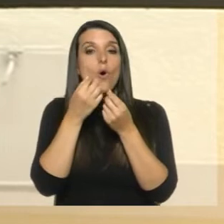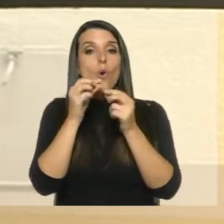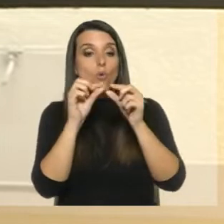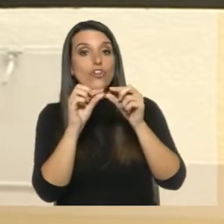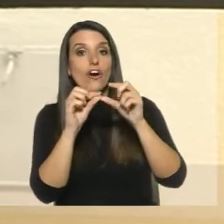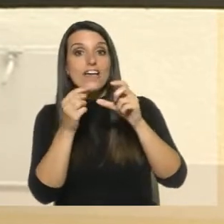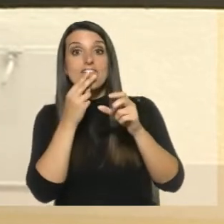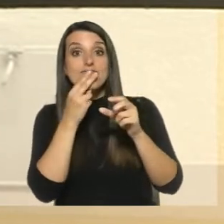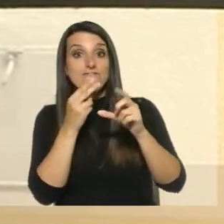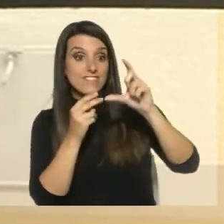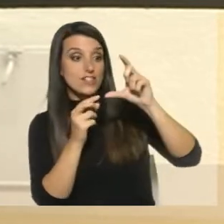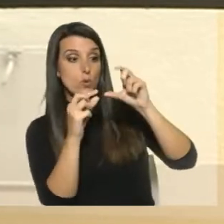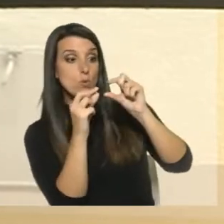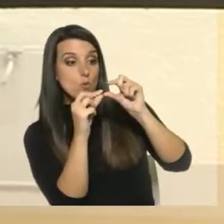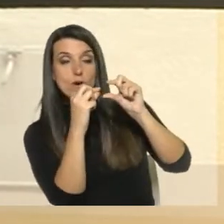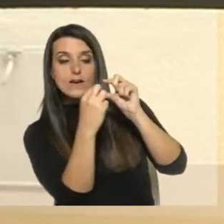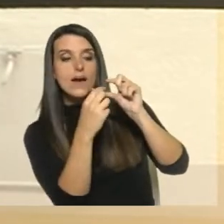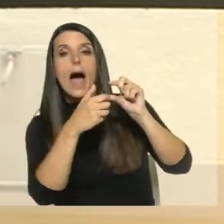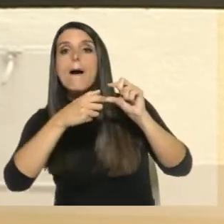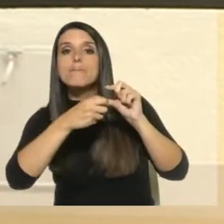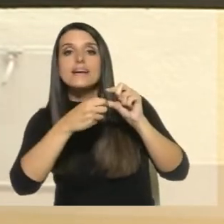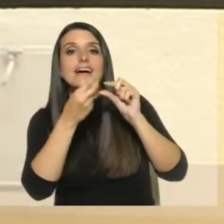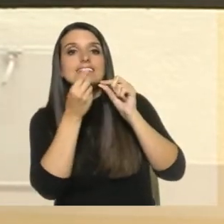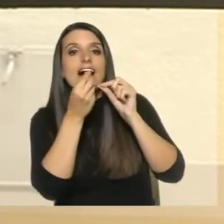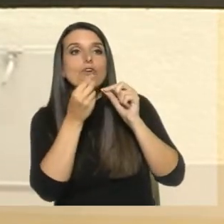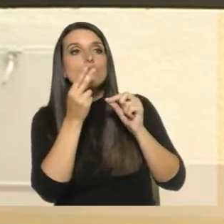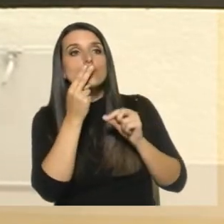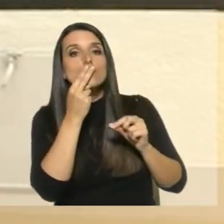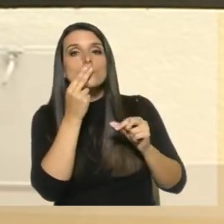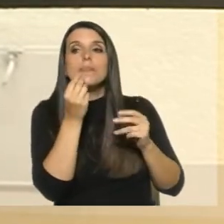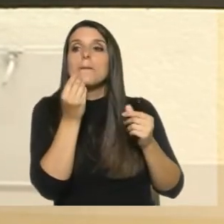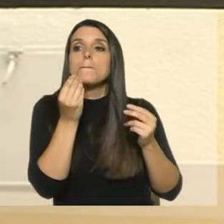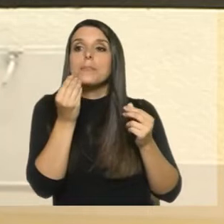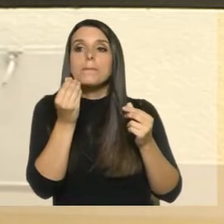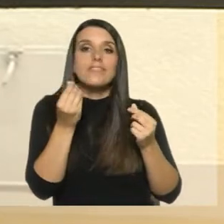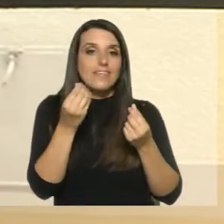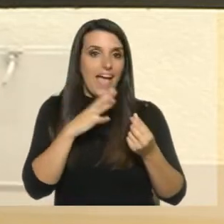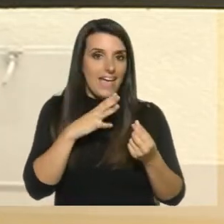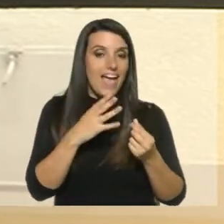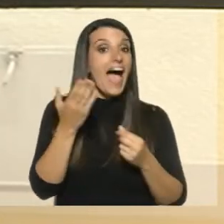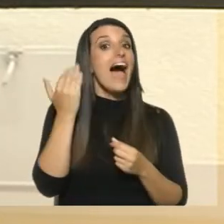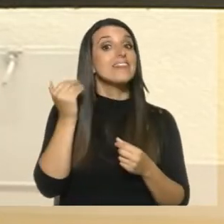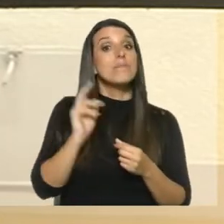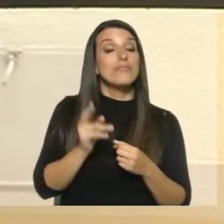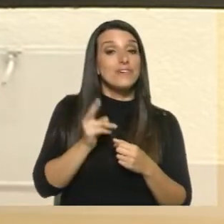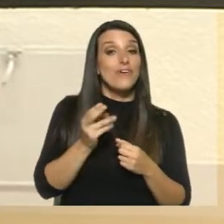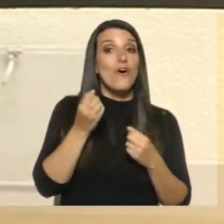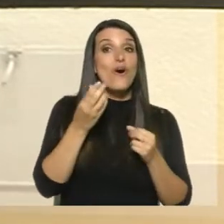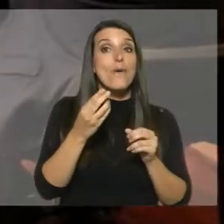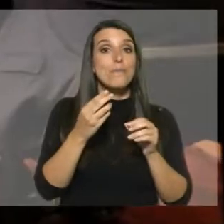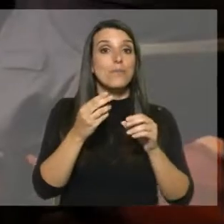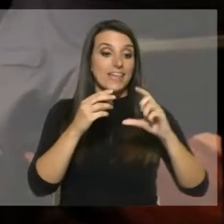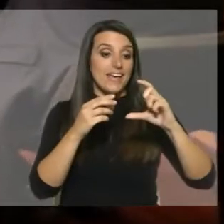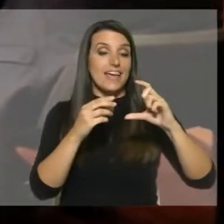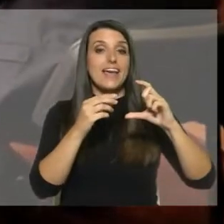filtro donde el consumidor tiene que apretarlos para que salga el sabor. Y eso antes estaba prohibido por el empaque neutro porque el cigarrillo tenía que ser totalmente